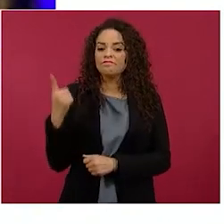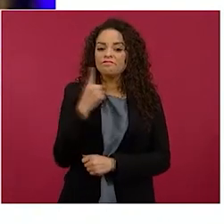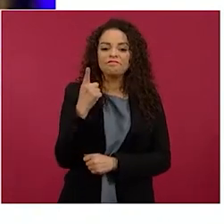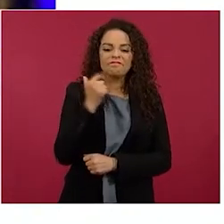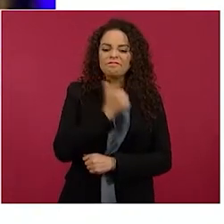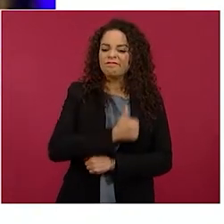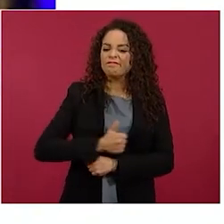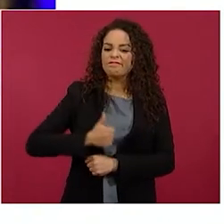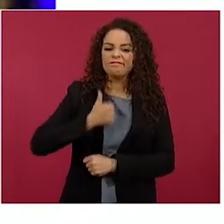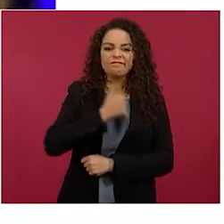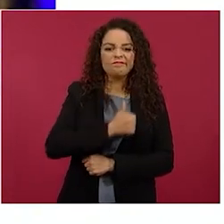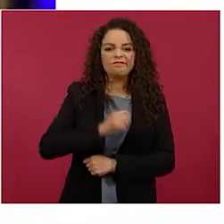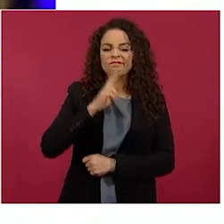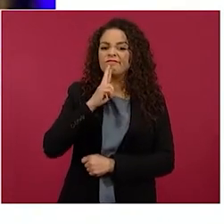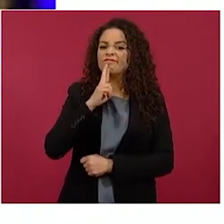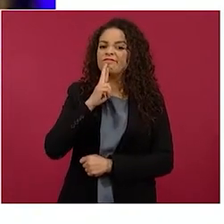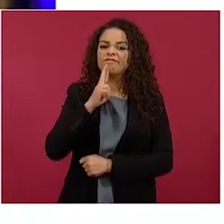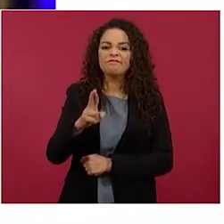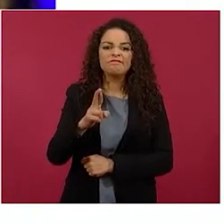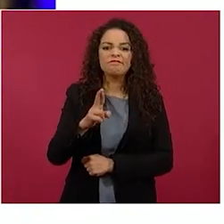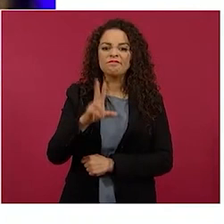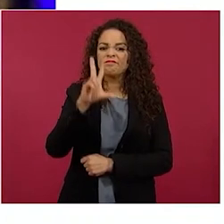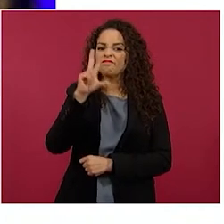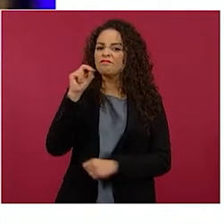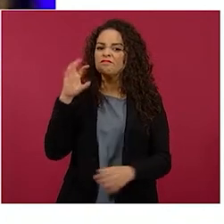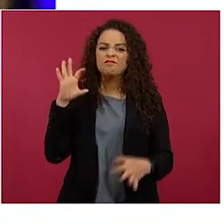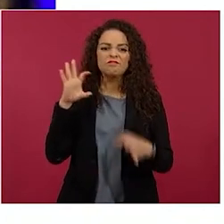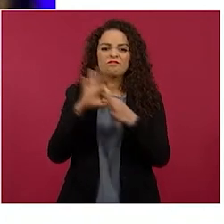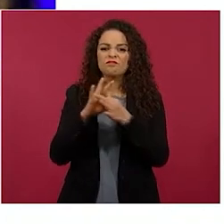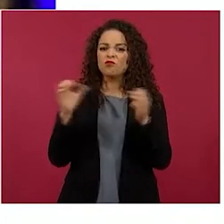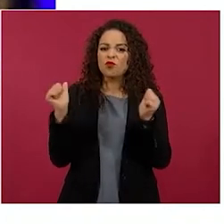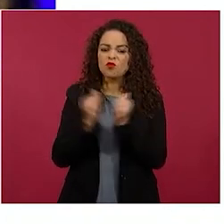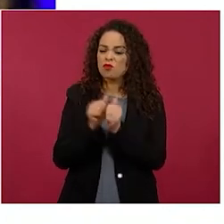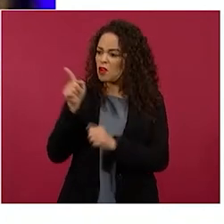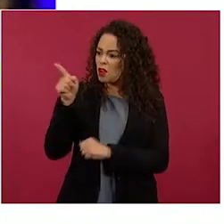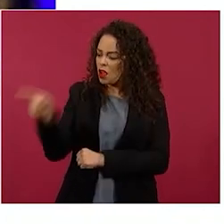indigna del lenguaje de un jefe de estado